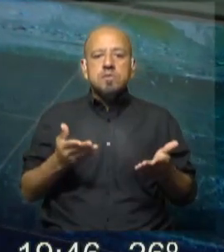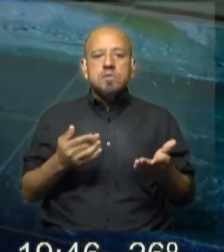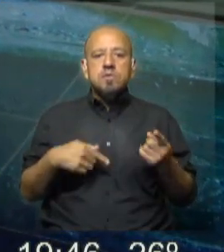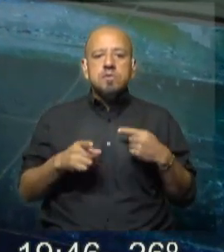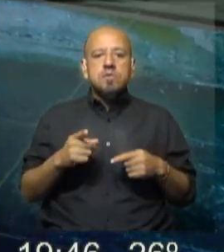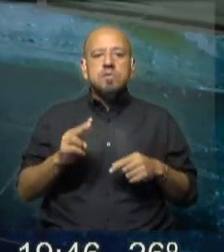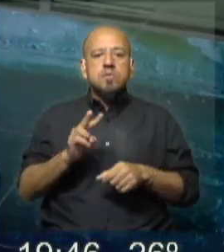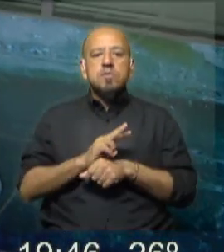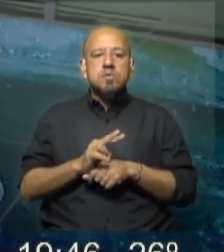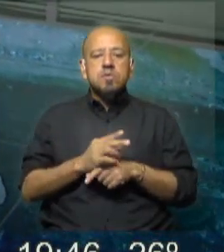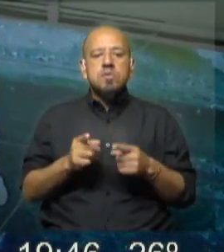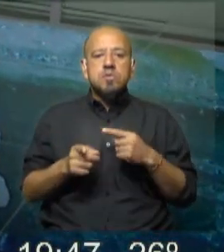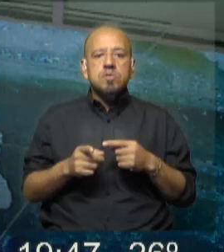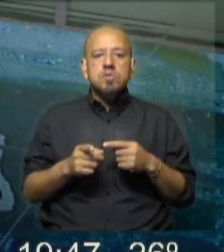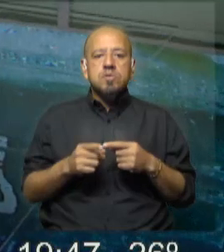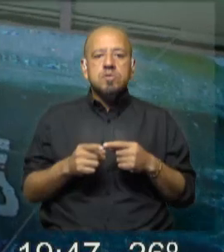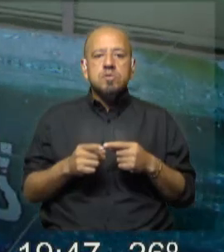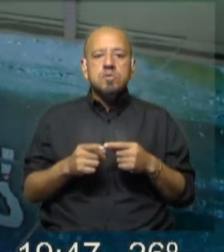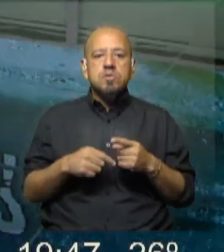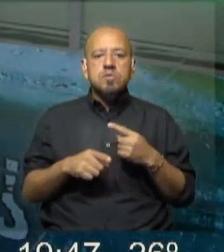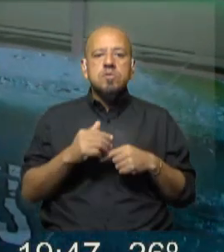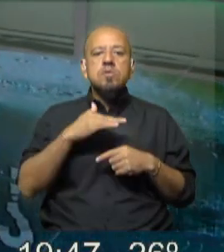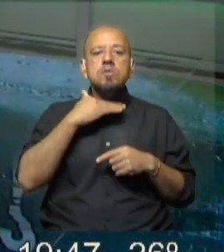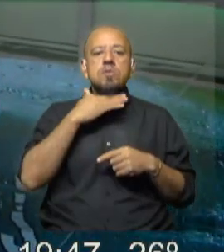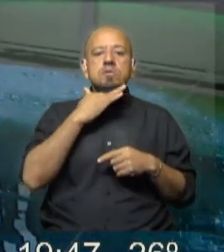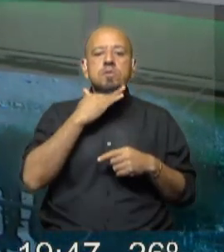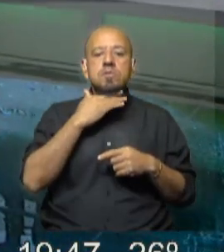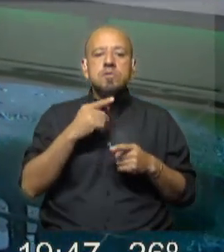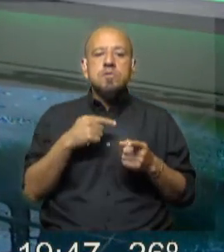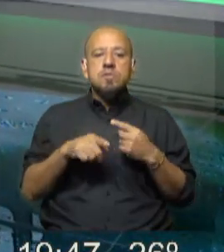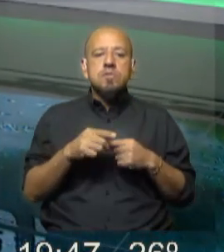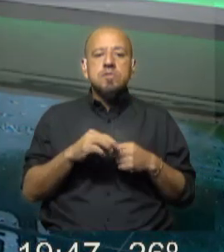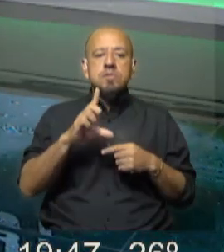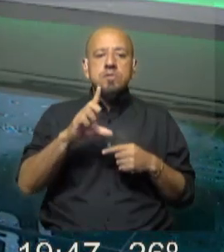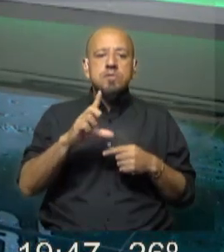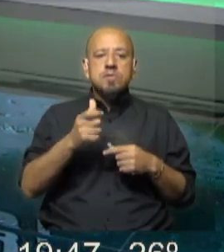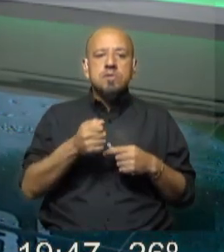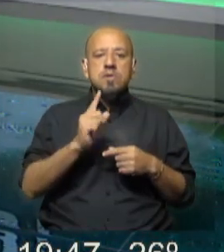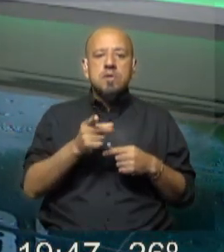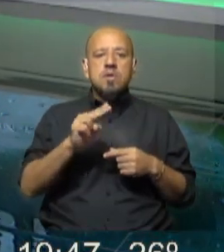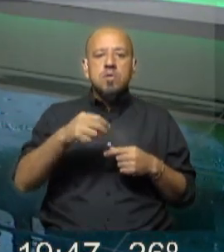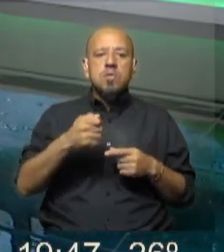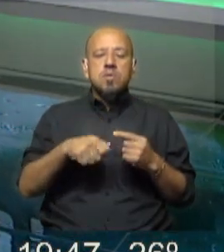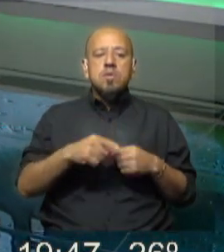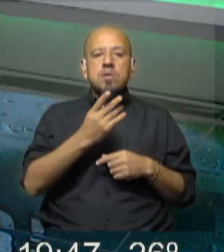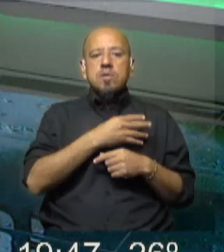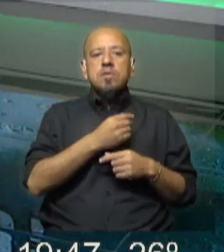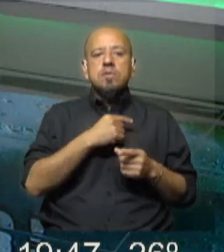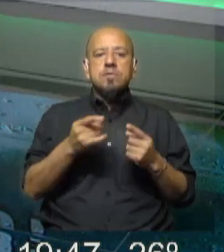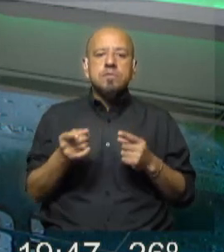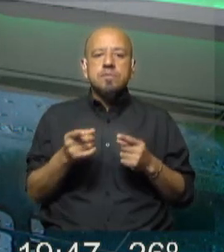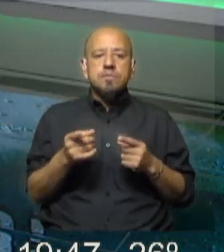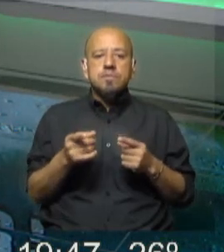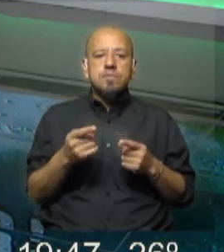ambiental departamental, departamento de Canelones, la zona de la Laguna Blanca, esto implica la costa de los